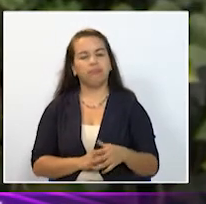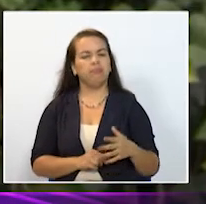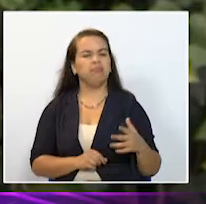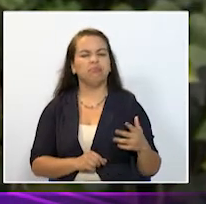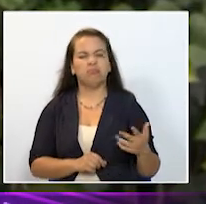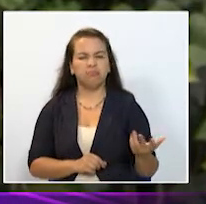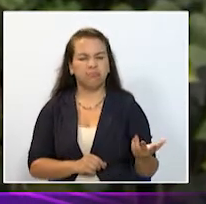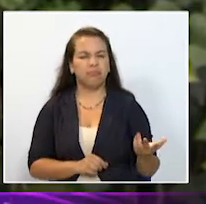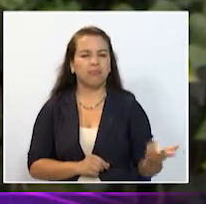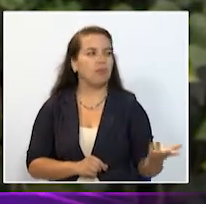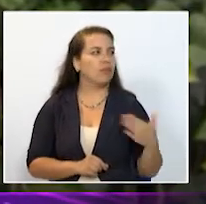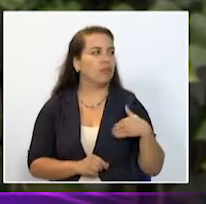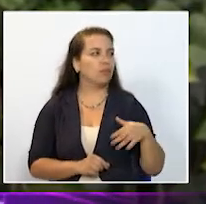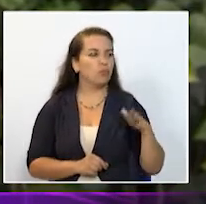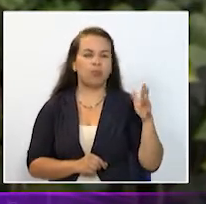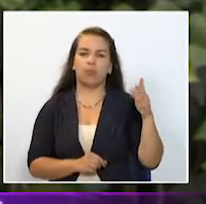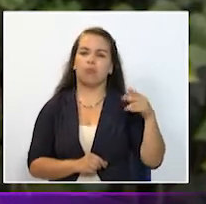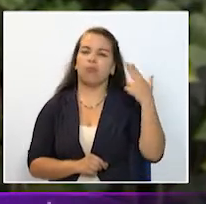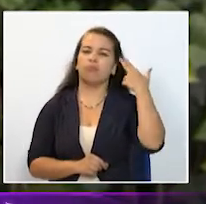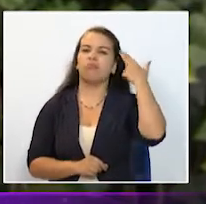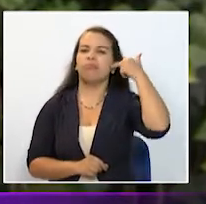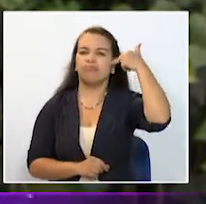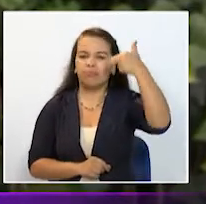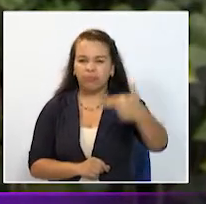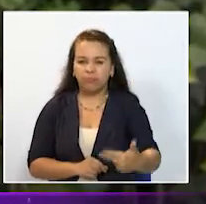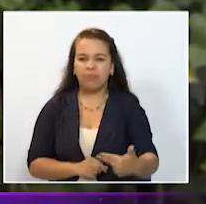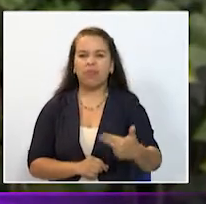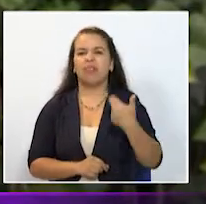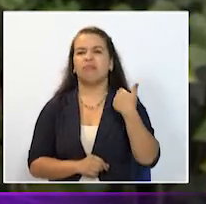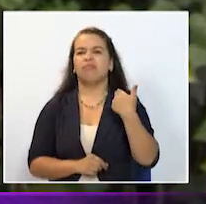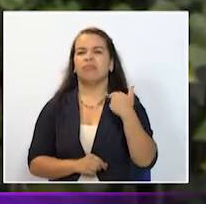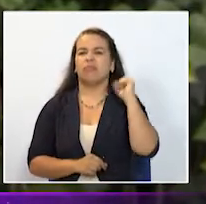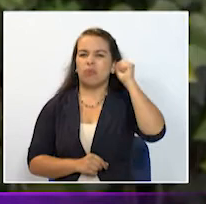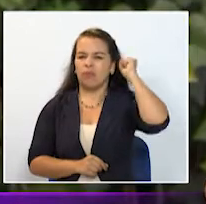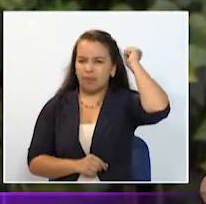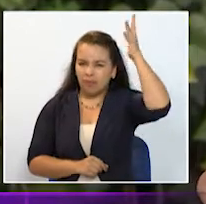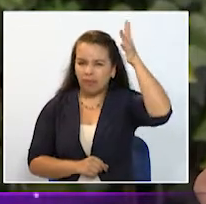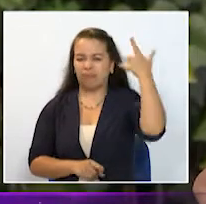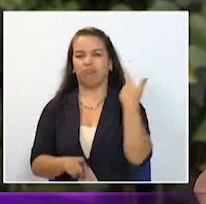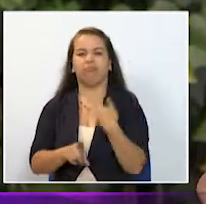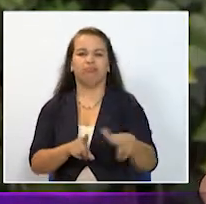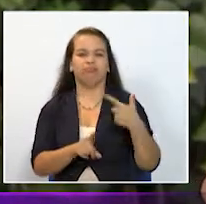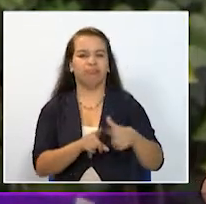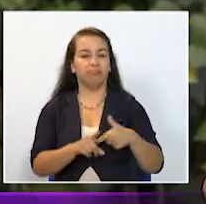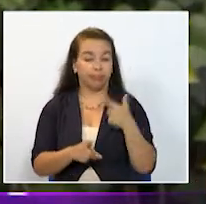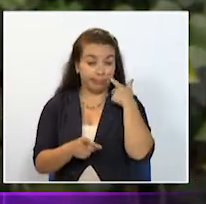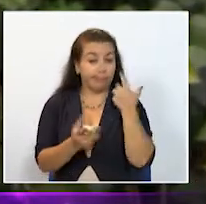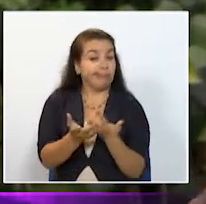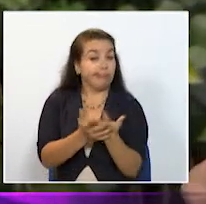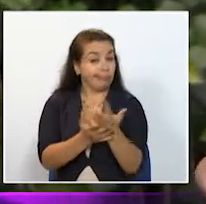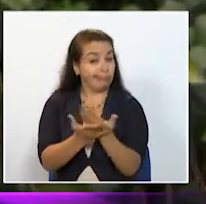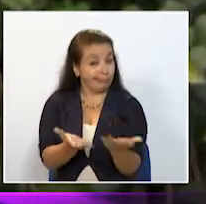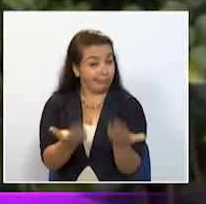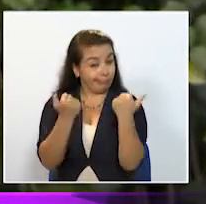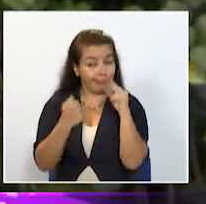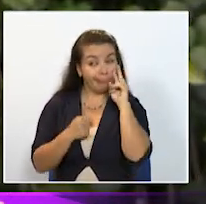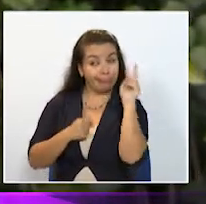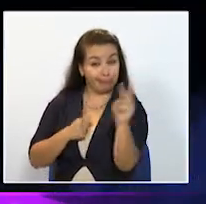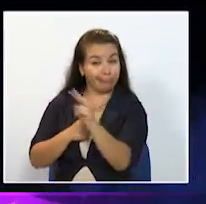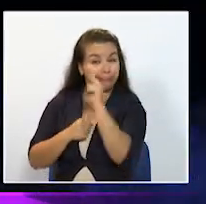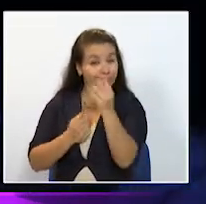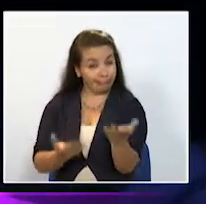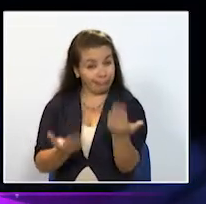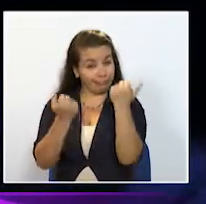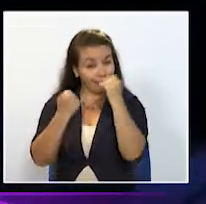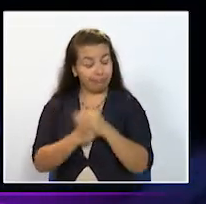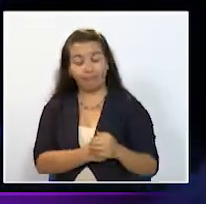paso por la historia del arte de una forma muy didáctica entonces es muy recomendada para que vayan y la disfruten